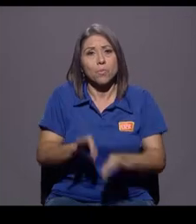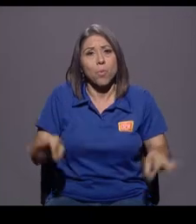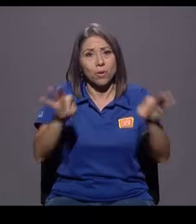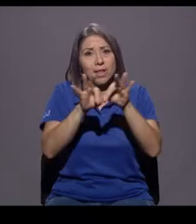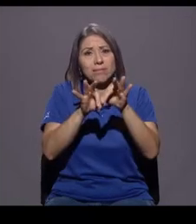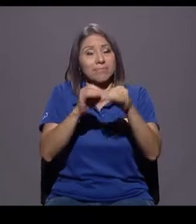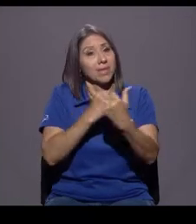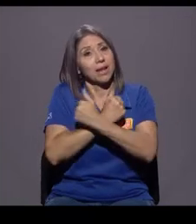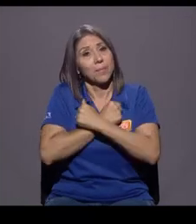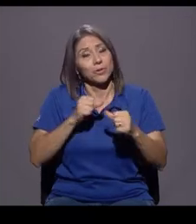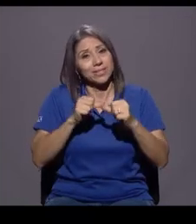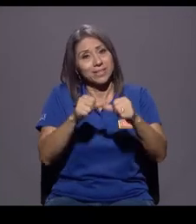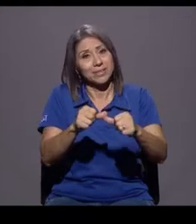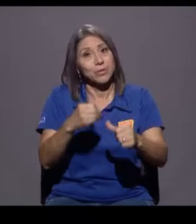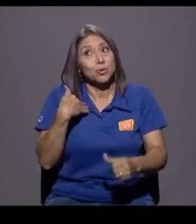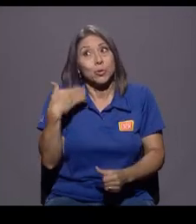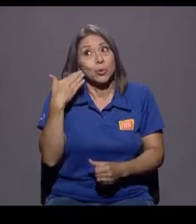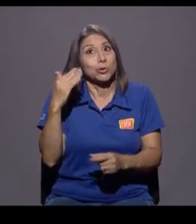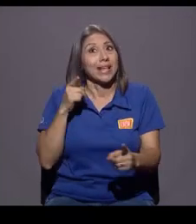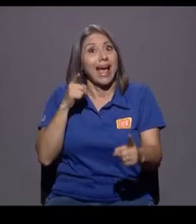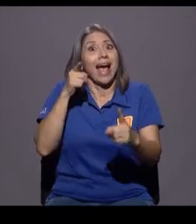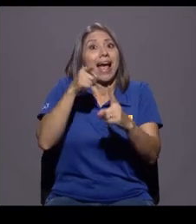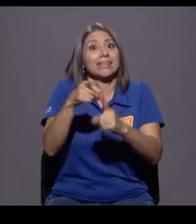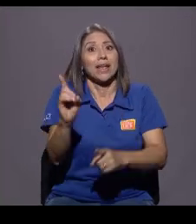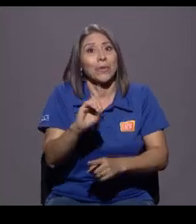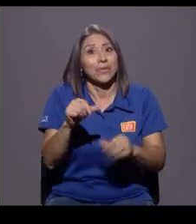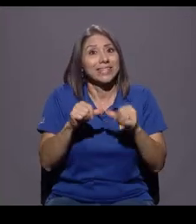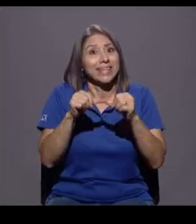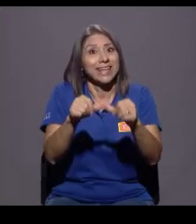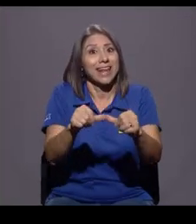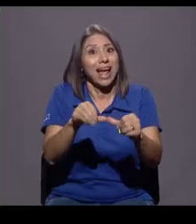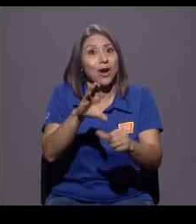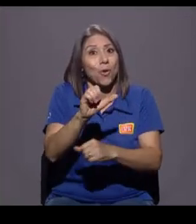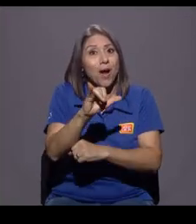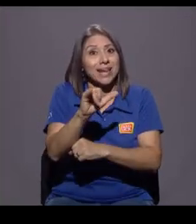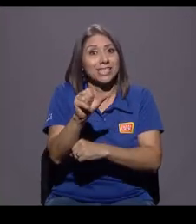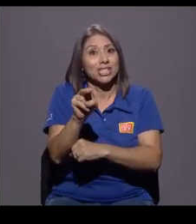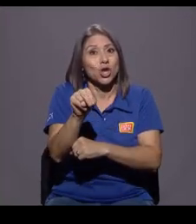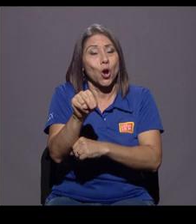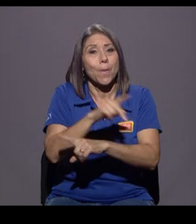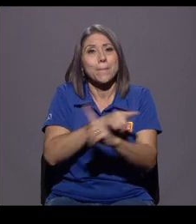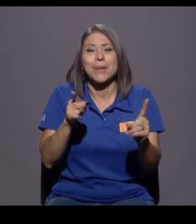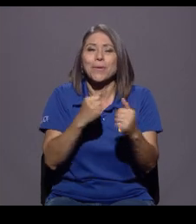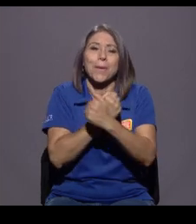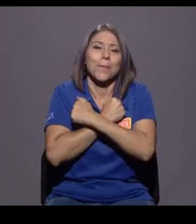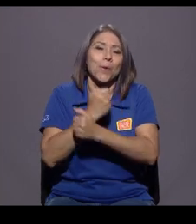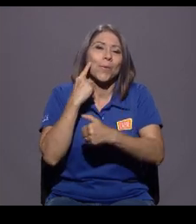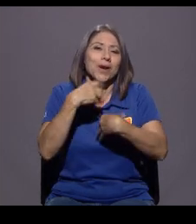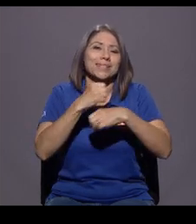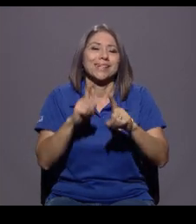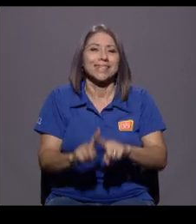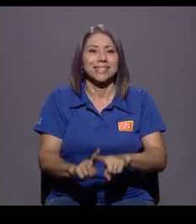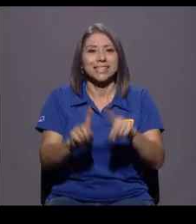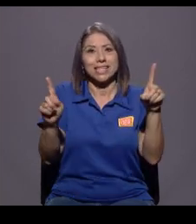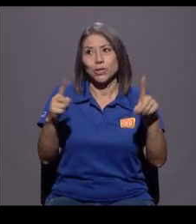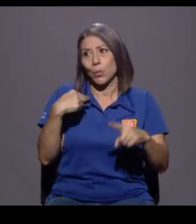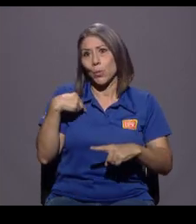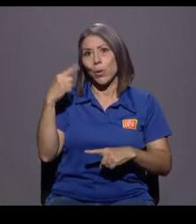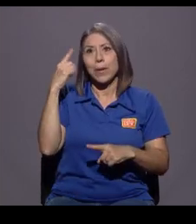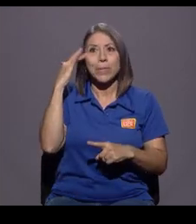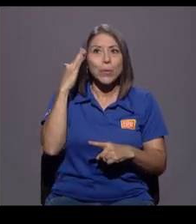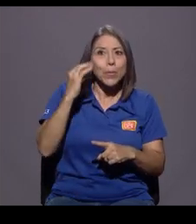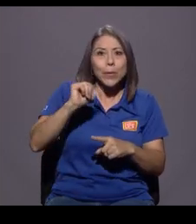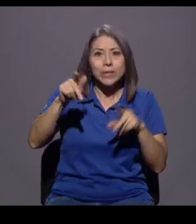yo creo que el amor sigue. Yo no sé hasta dónde seguirá coalición, pero ese amor por hacer las cosas de manera distinta, porque a uno le preocupe otras